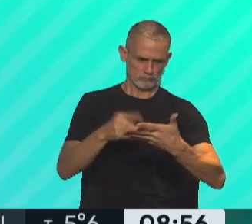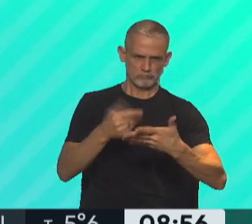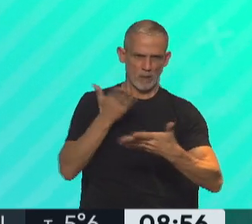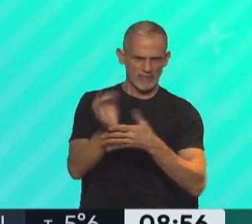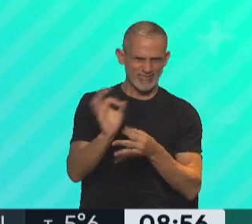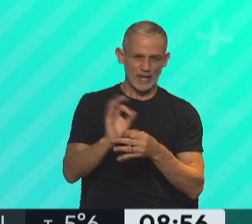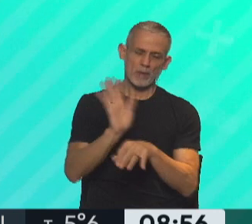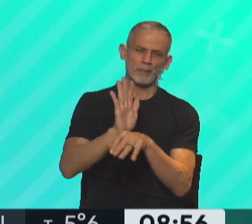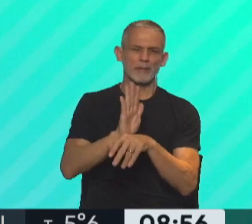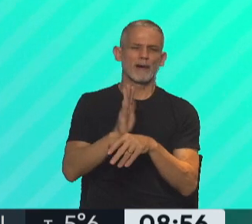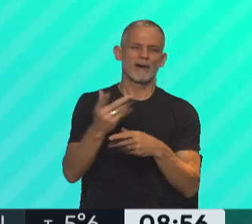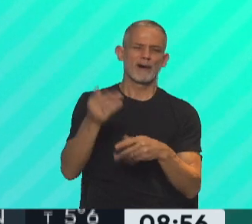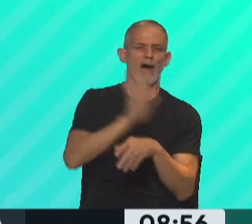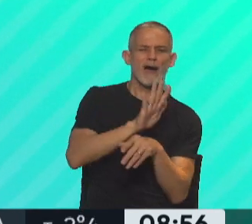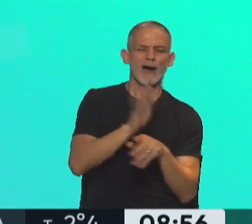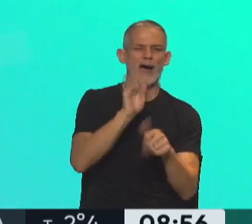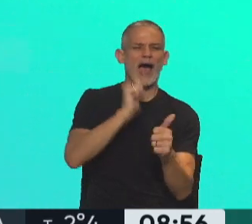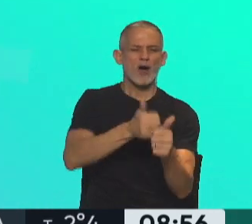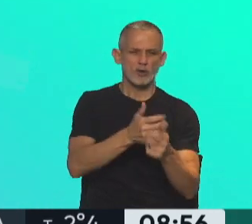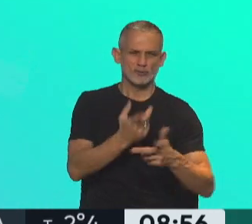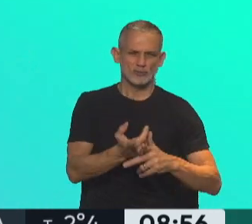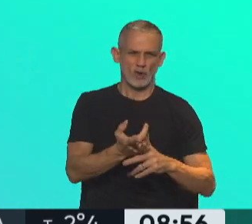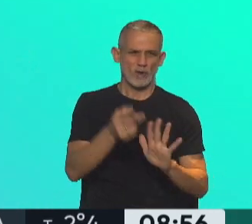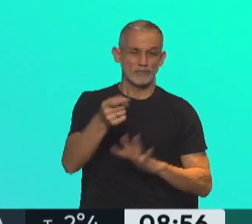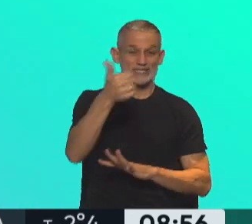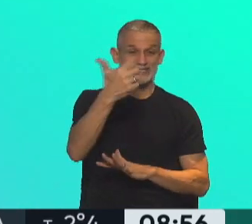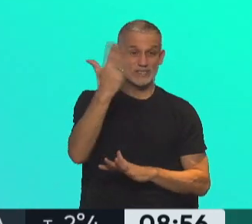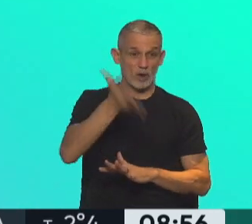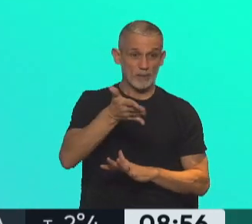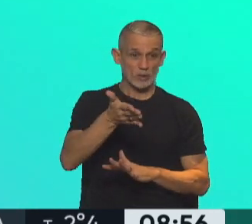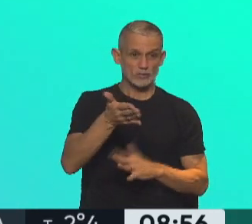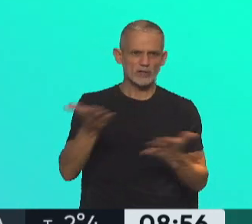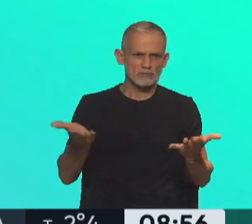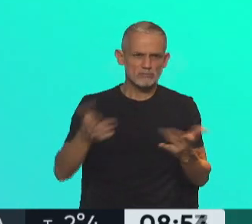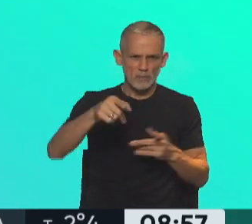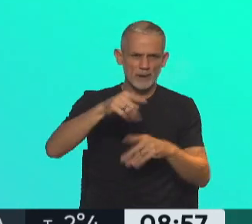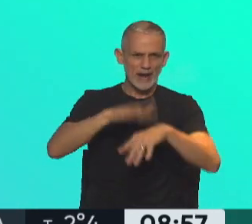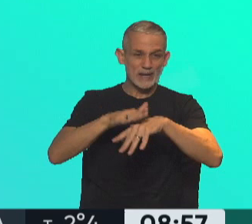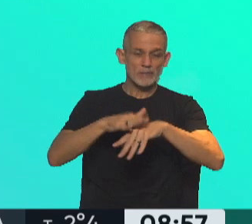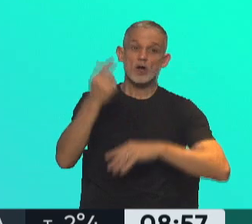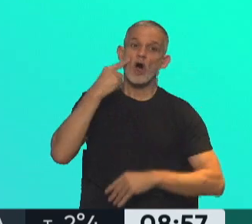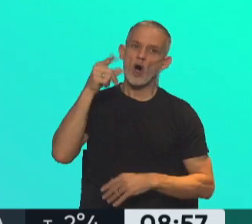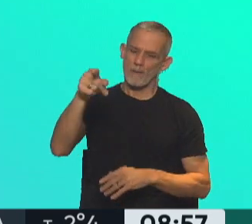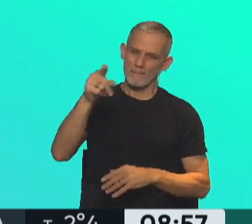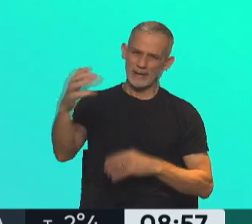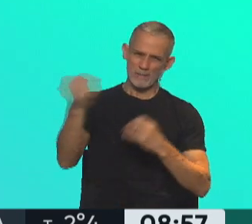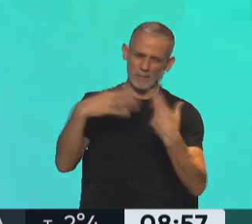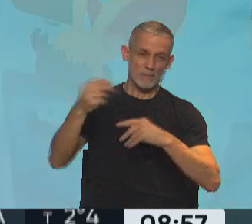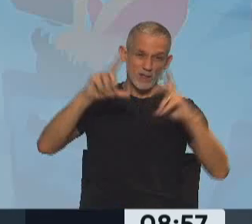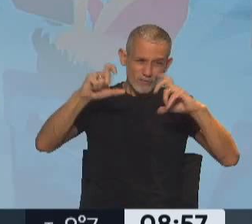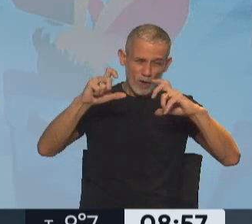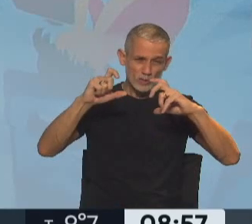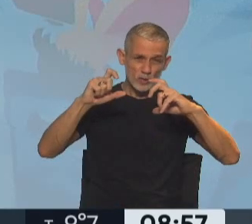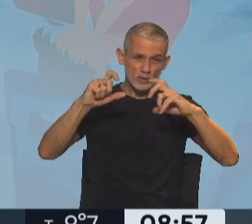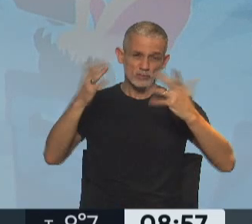especie de acoso online. Ahí estamos viendo el 65% corresponde de abusos en los cuales los responsables fueron hombres. Te envían fotos